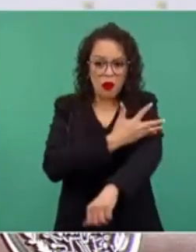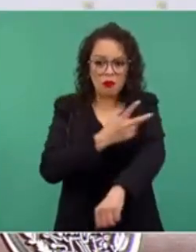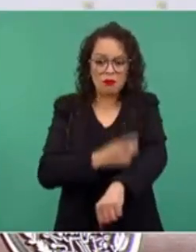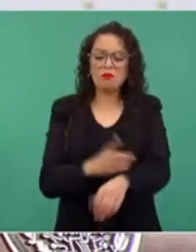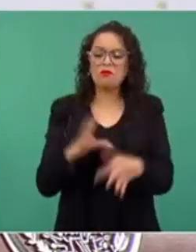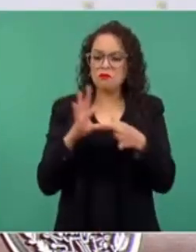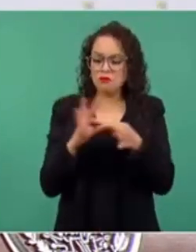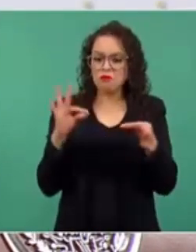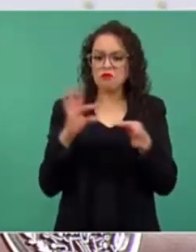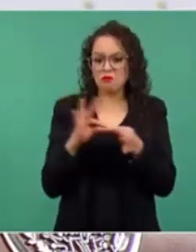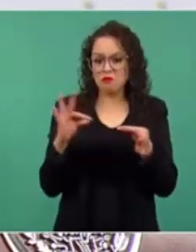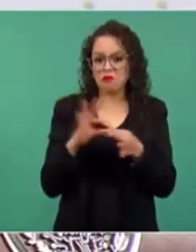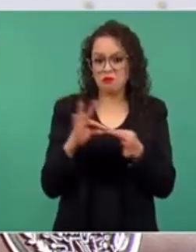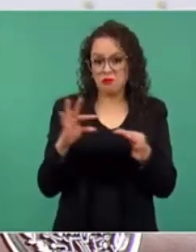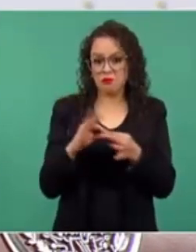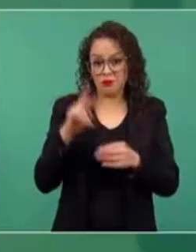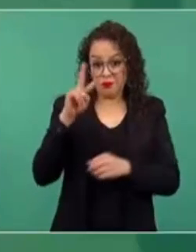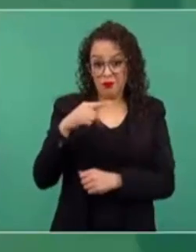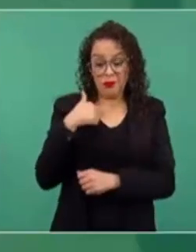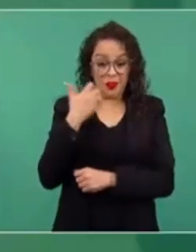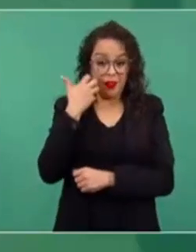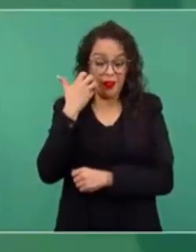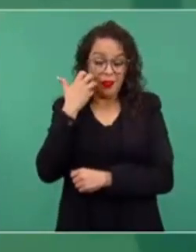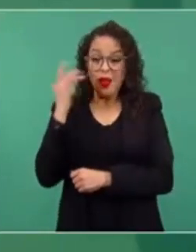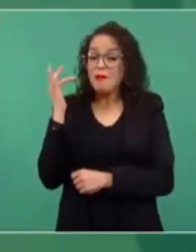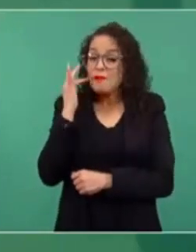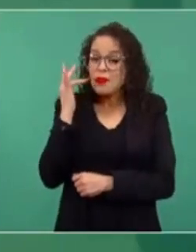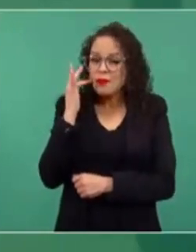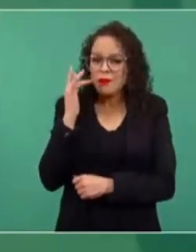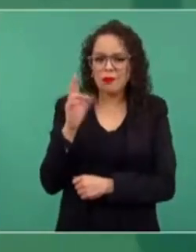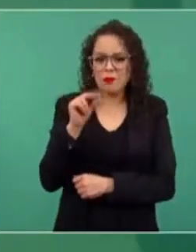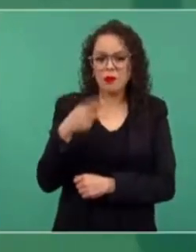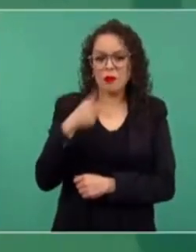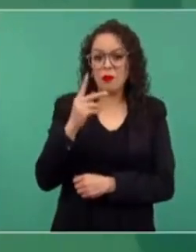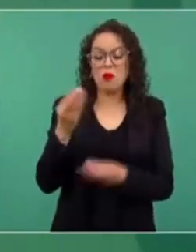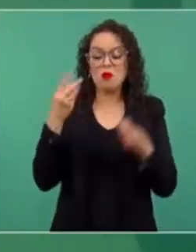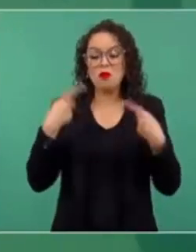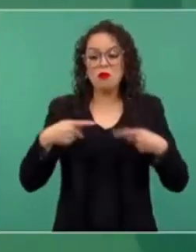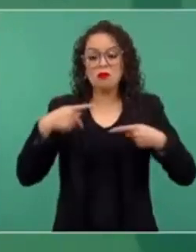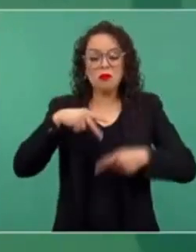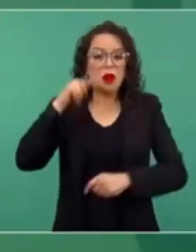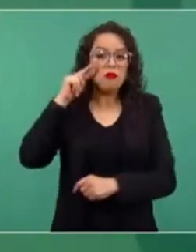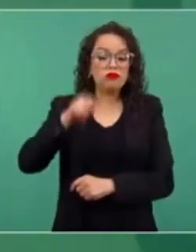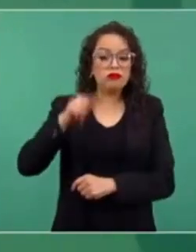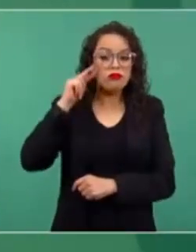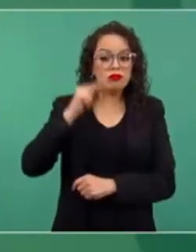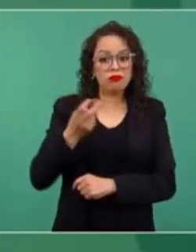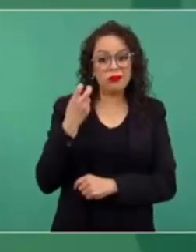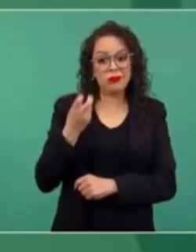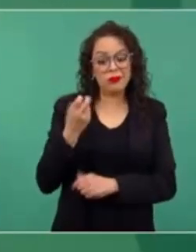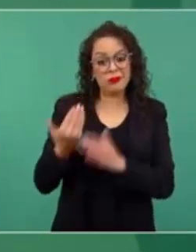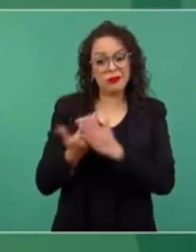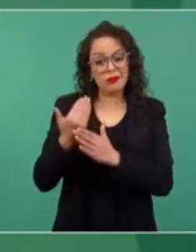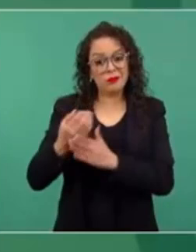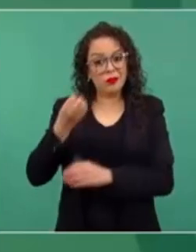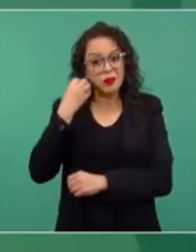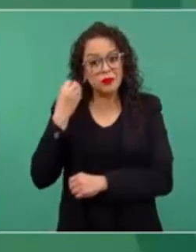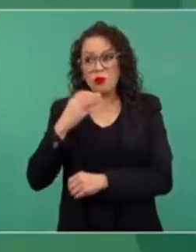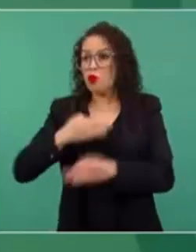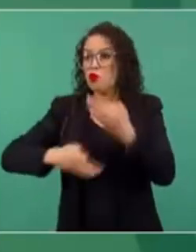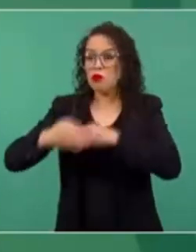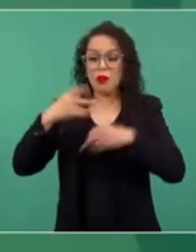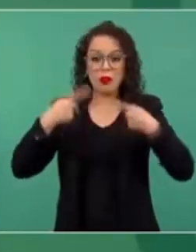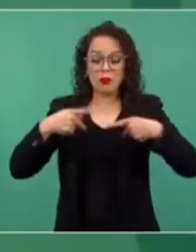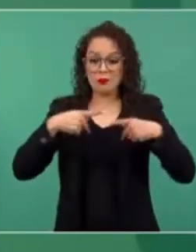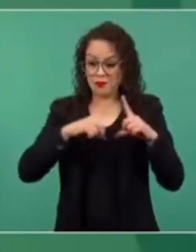es para presumir, pero son muy vistas por todos los ciudadanos, mucha